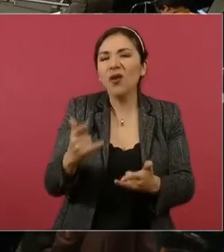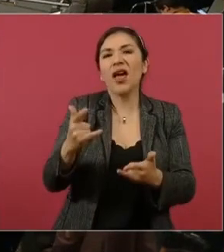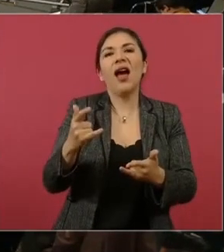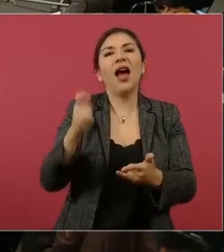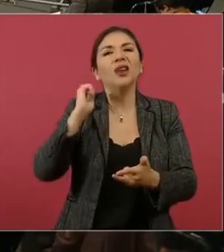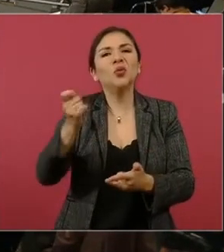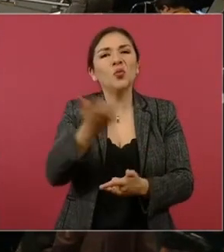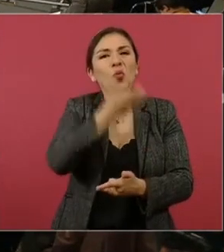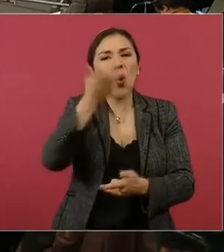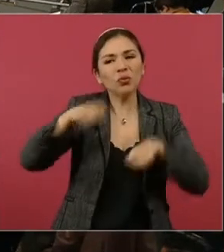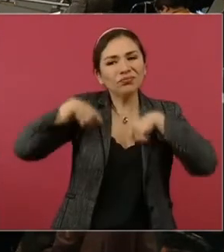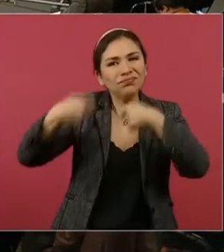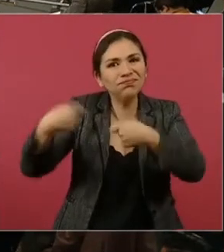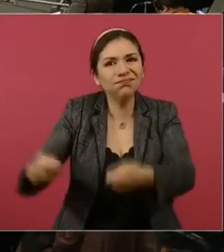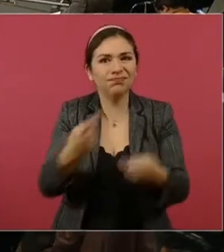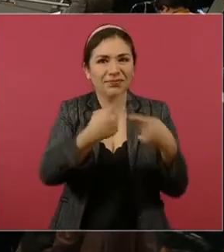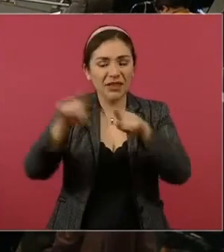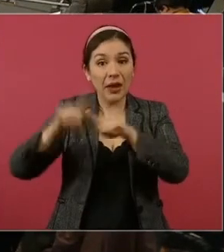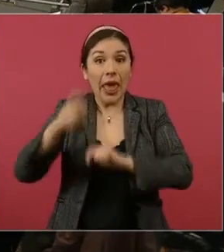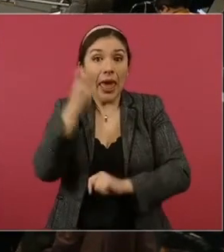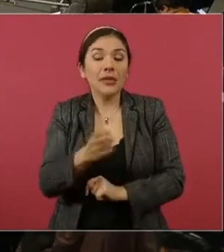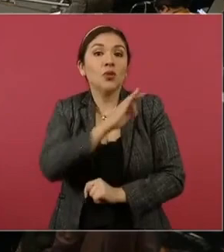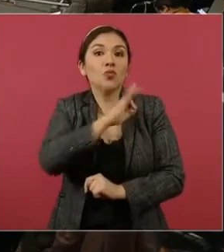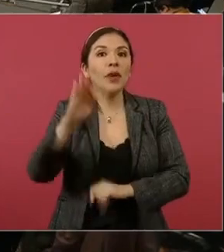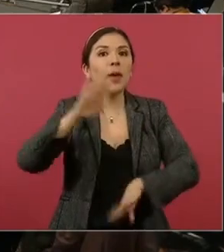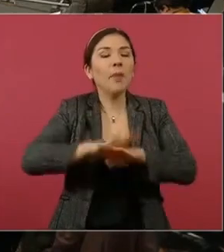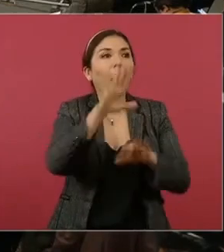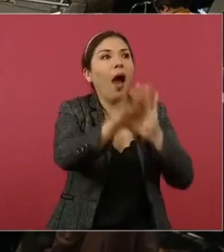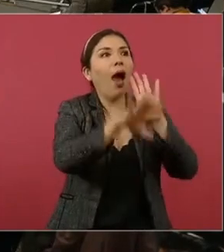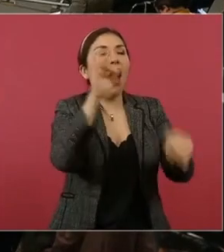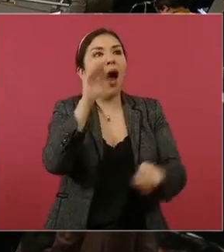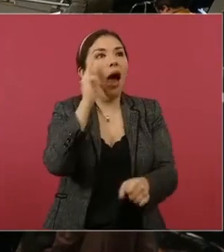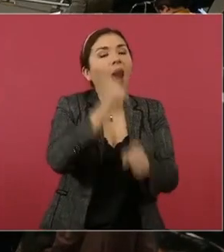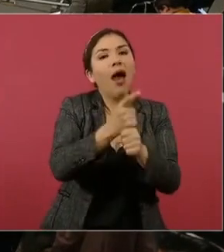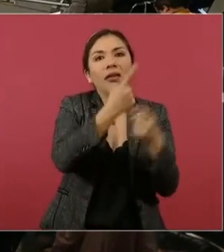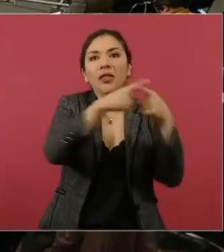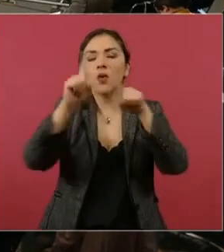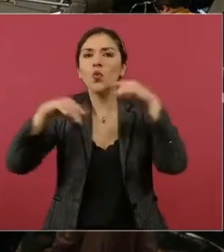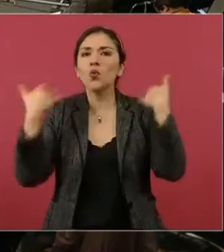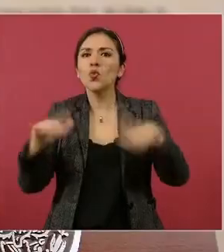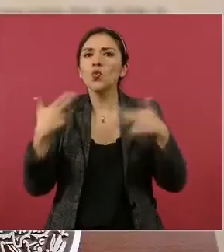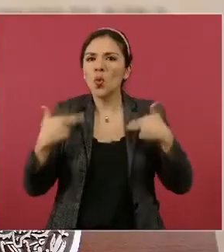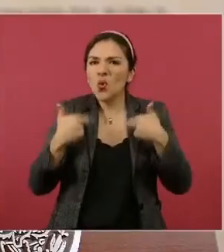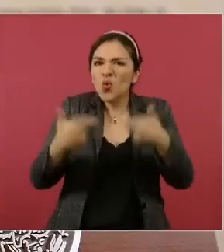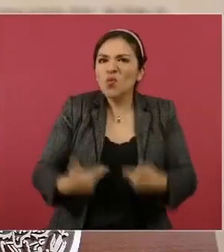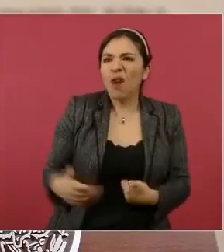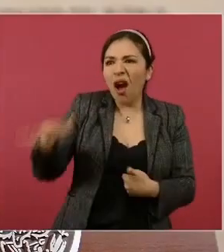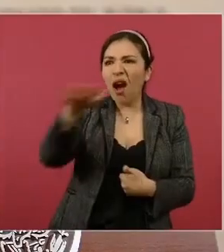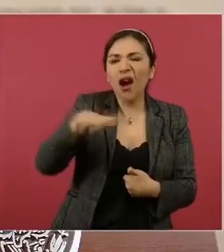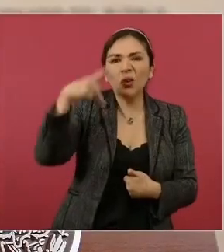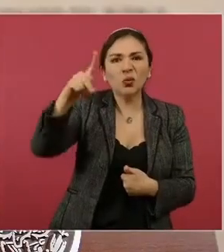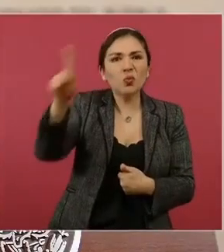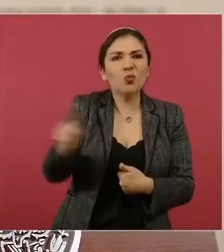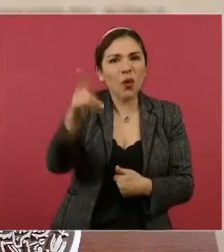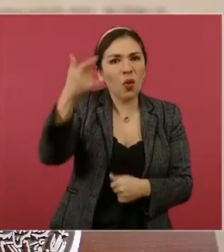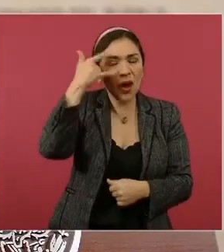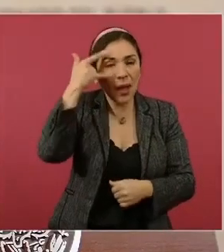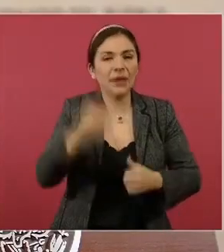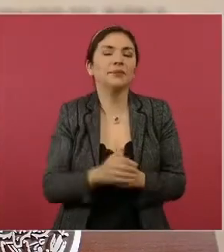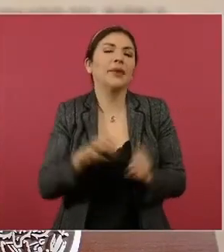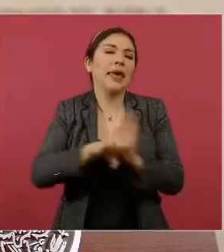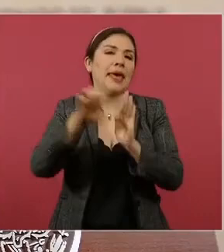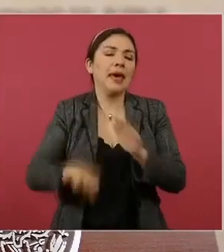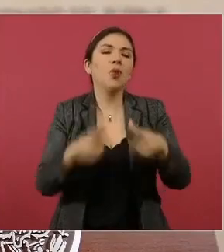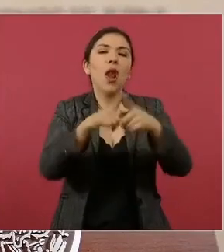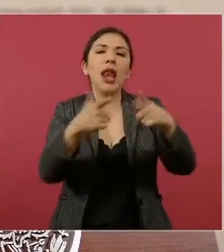de tradiciones y costumbres que permitirán descubrir la grandeza humana del pueblo de Campeche. Sitios como